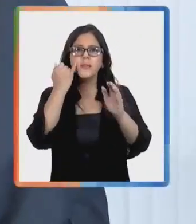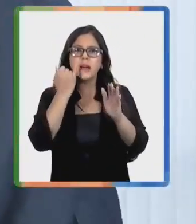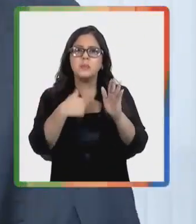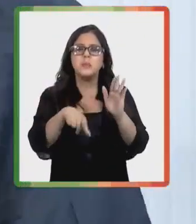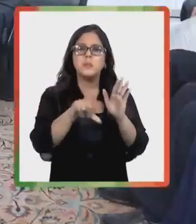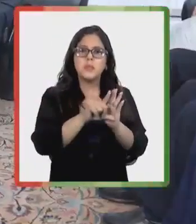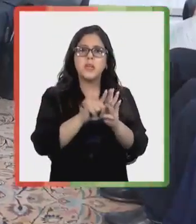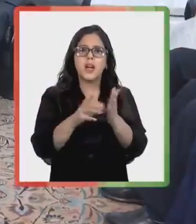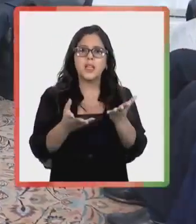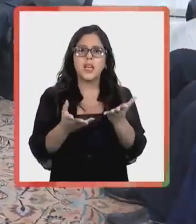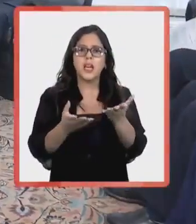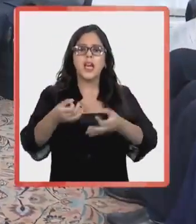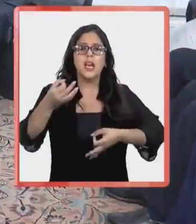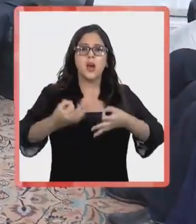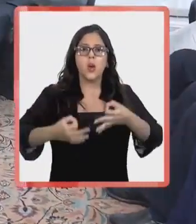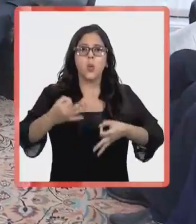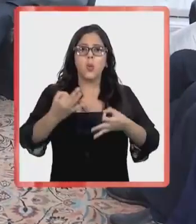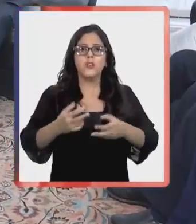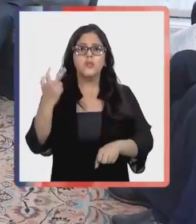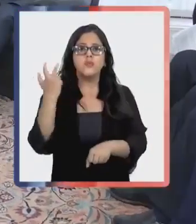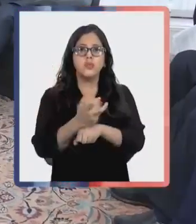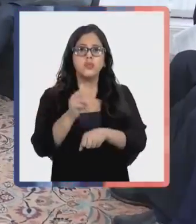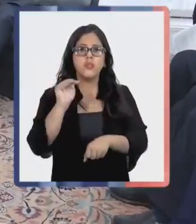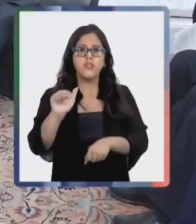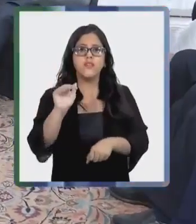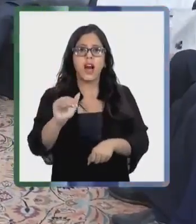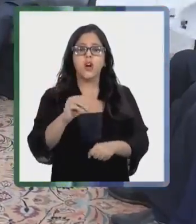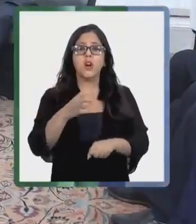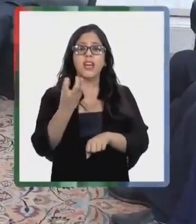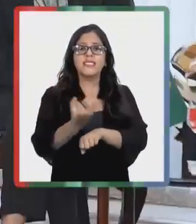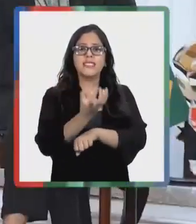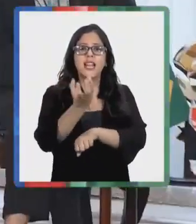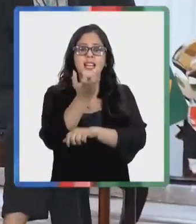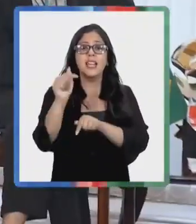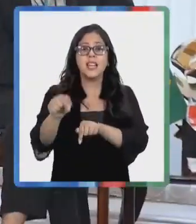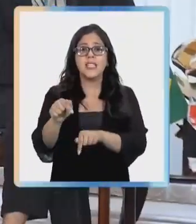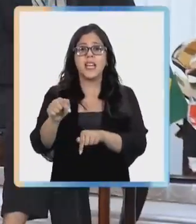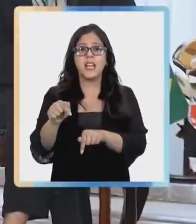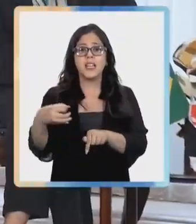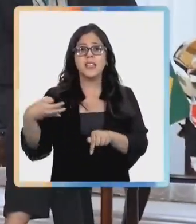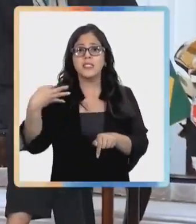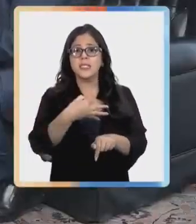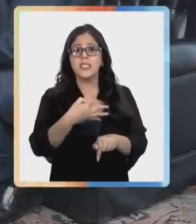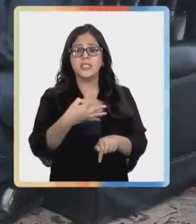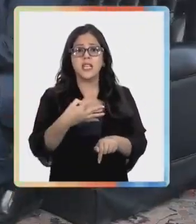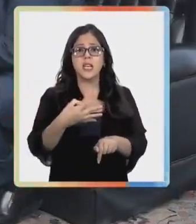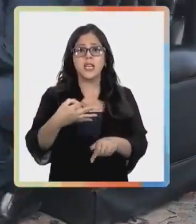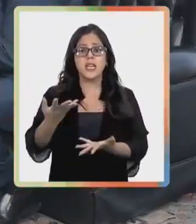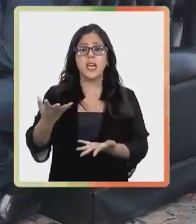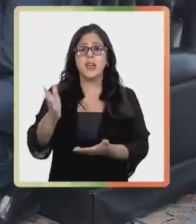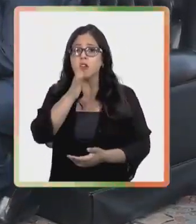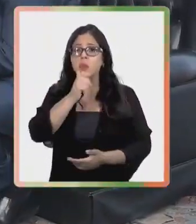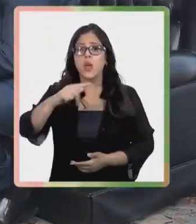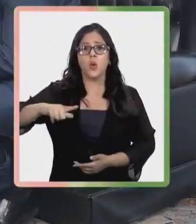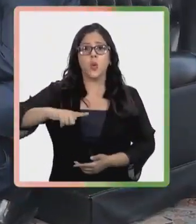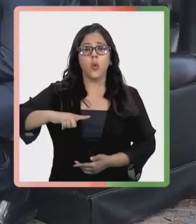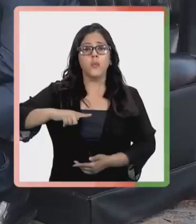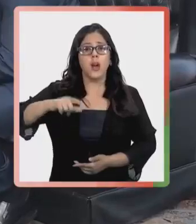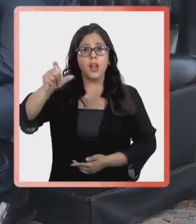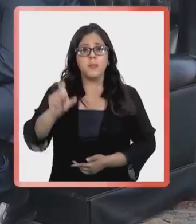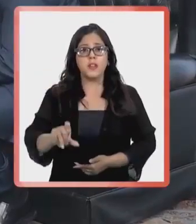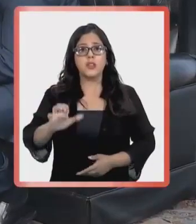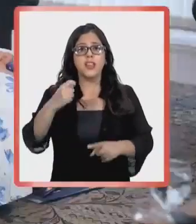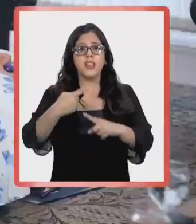irregularidades en el juicio por el asalto a una sucursal de Banco Santander y alegó la inocencia del ex miembro del Frente